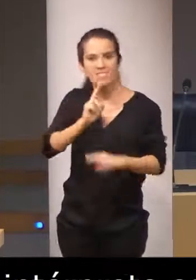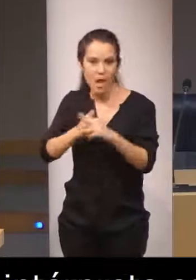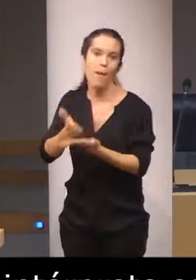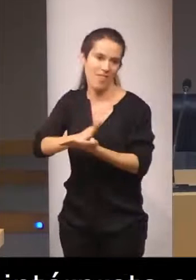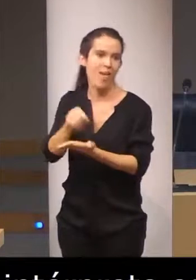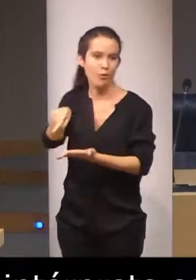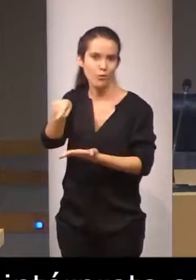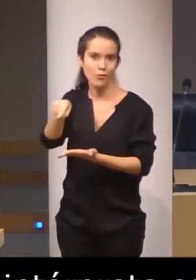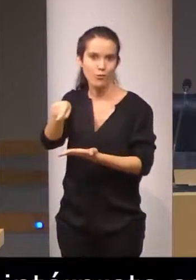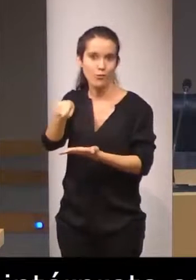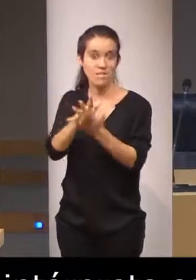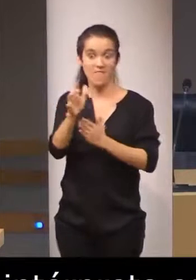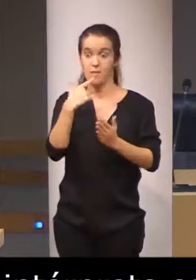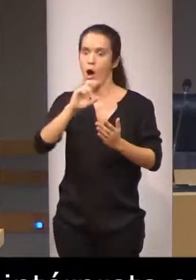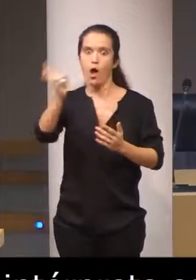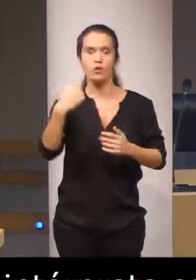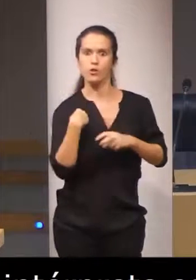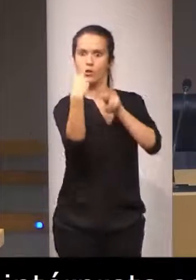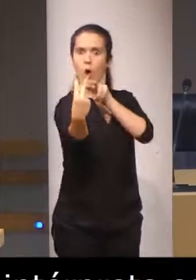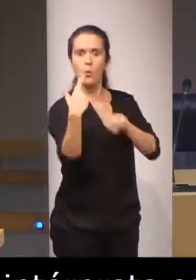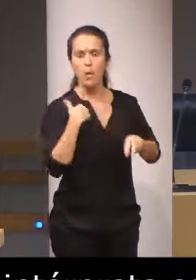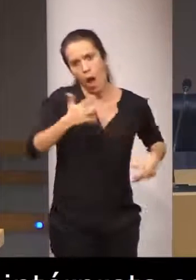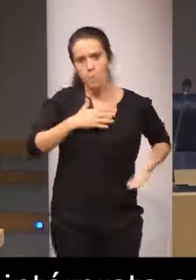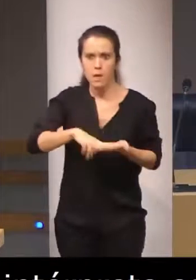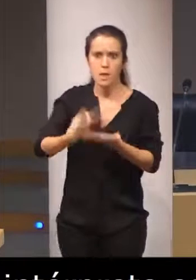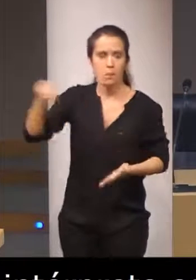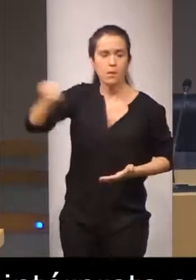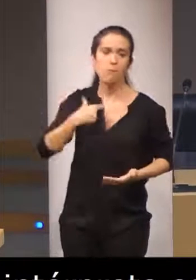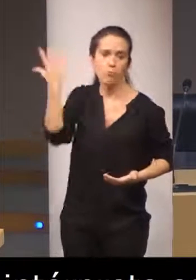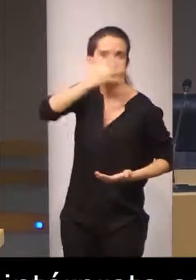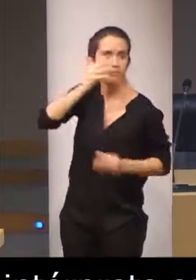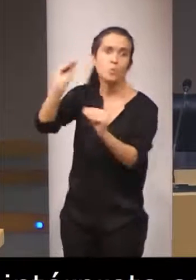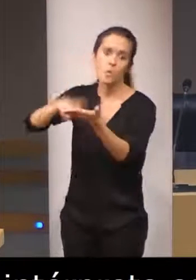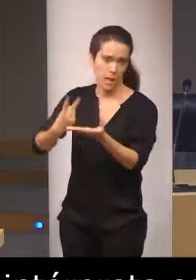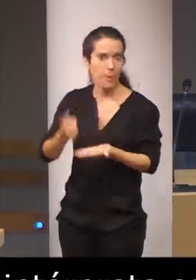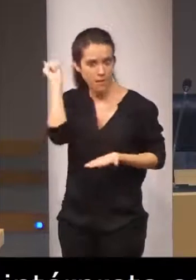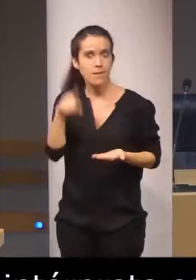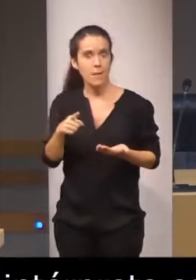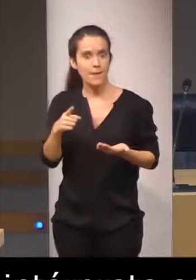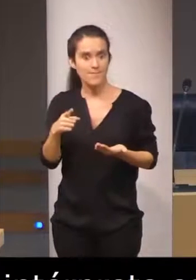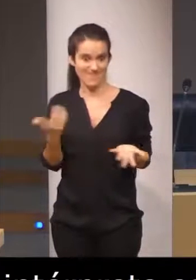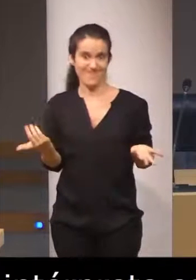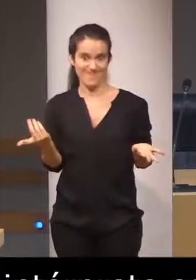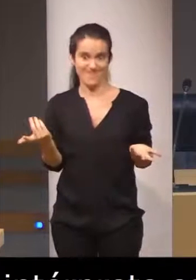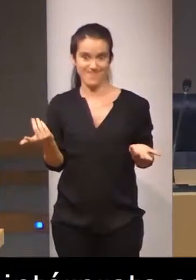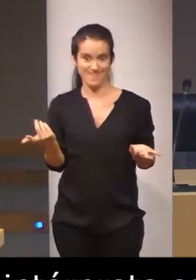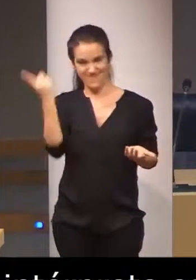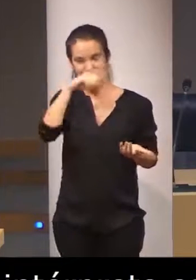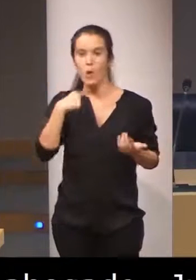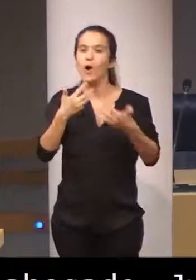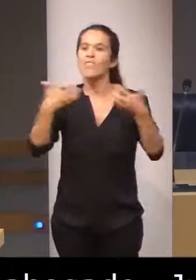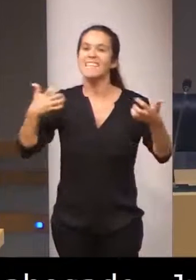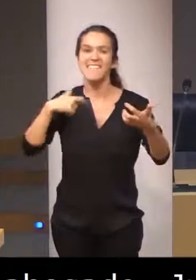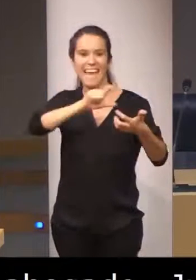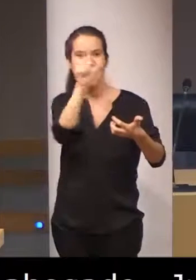Y justifica que la otra parte lleve el suyo, porque no se fía del intérprete de la otra parte. Recordemos ese viejo dicho italiano